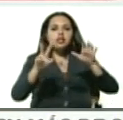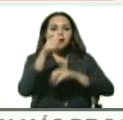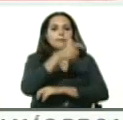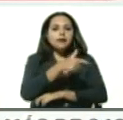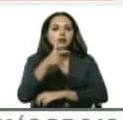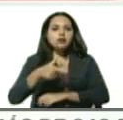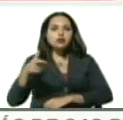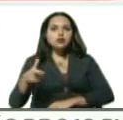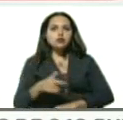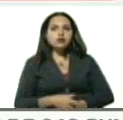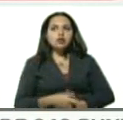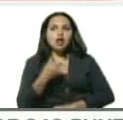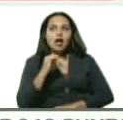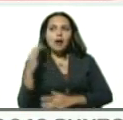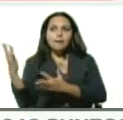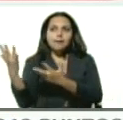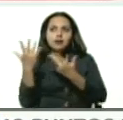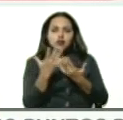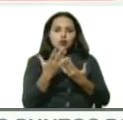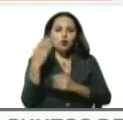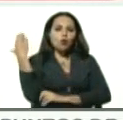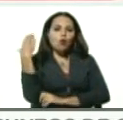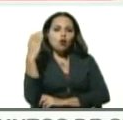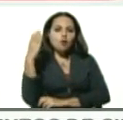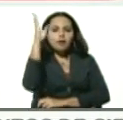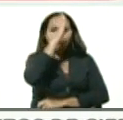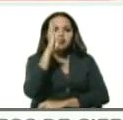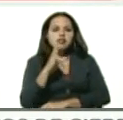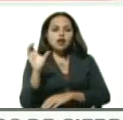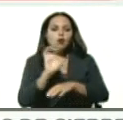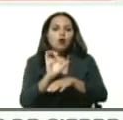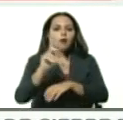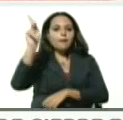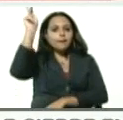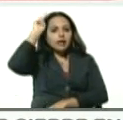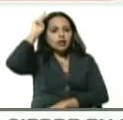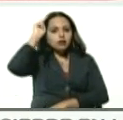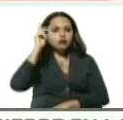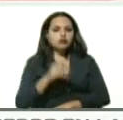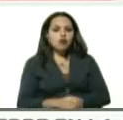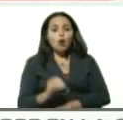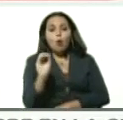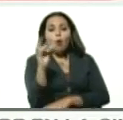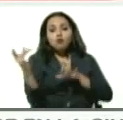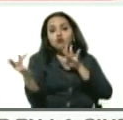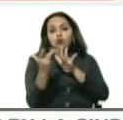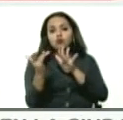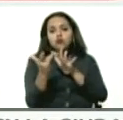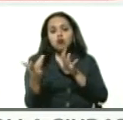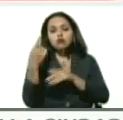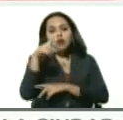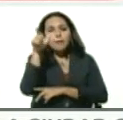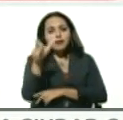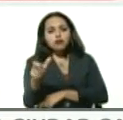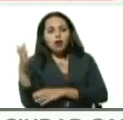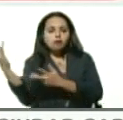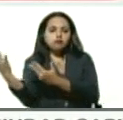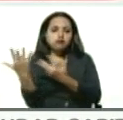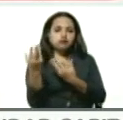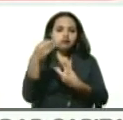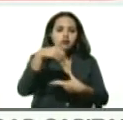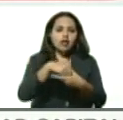que han venido de Colombia, de Brasil, de Ecuador, de Perú o han estado en contacto con viajeros de